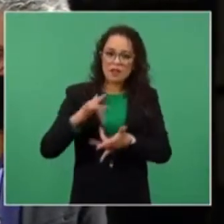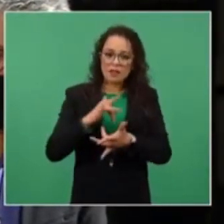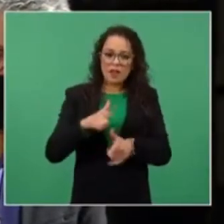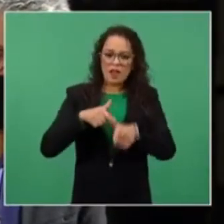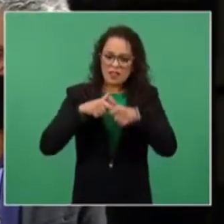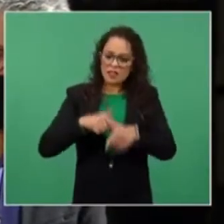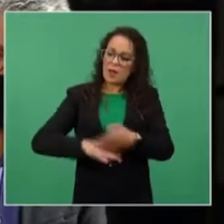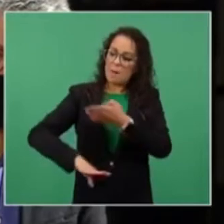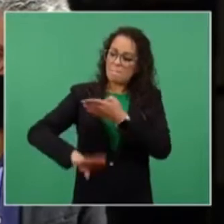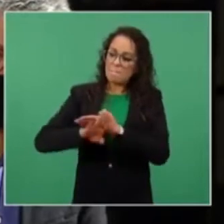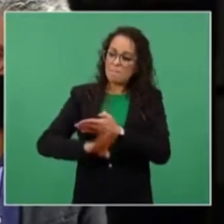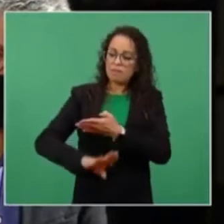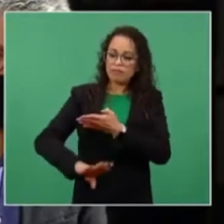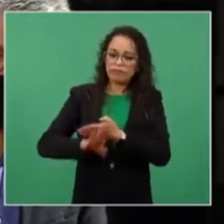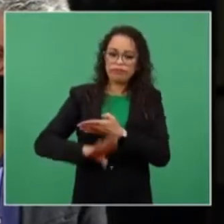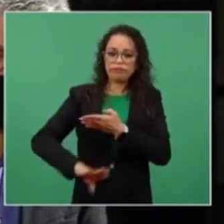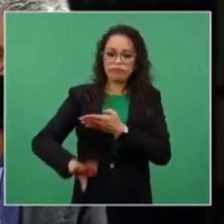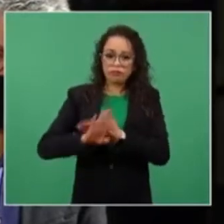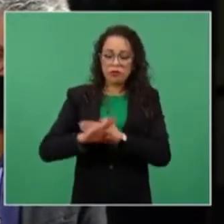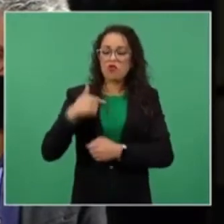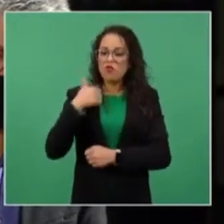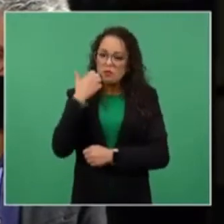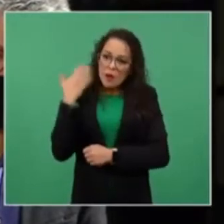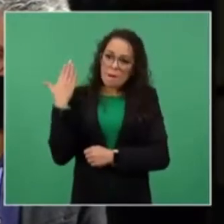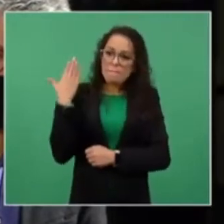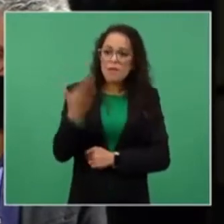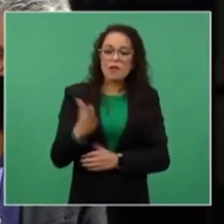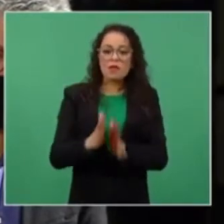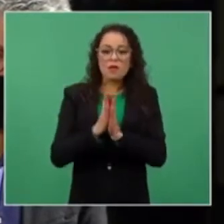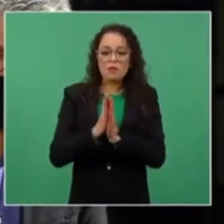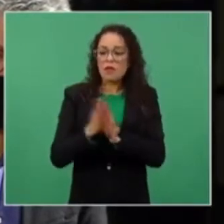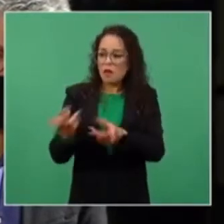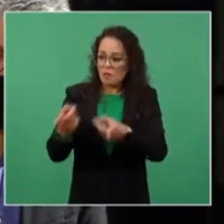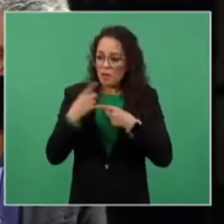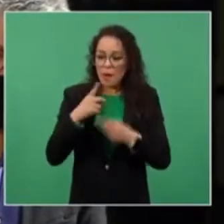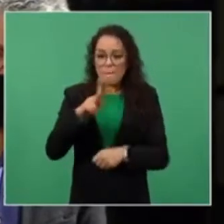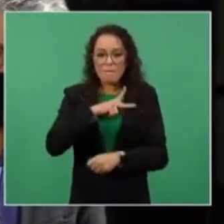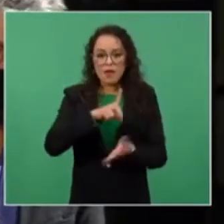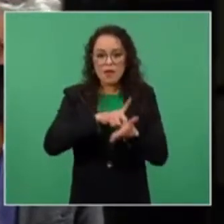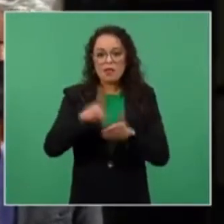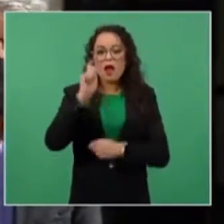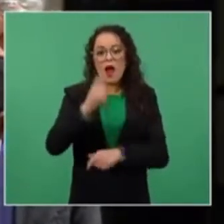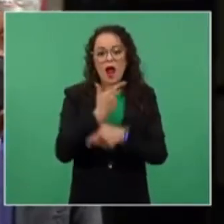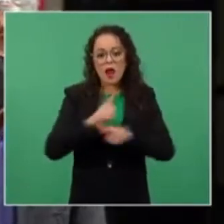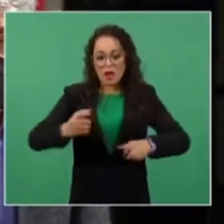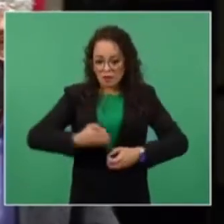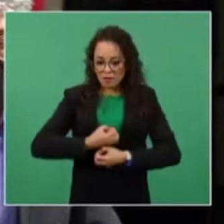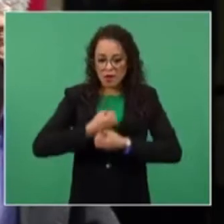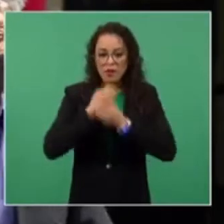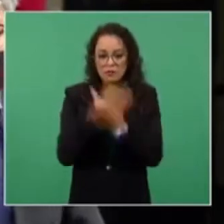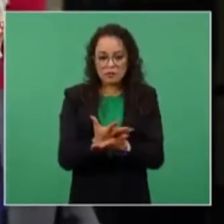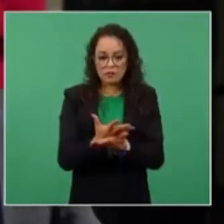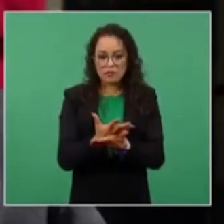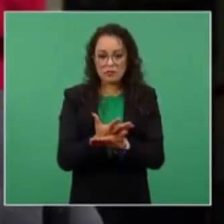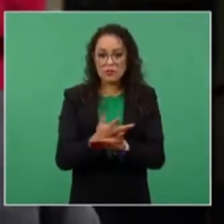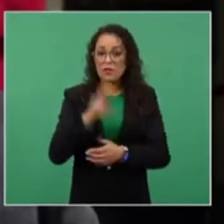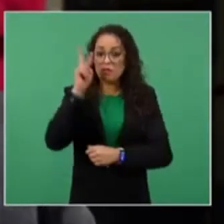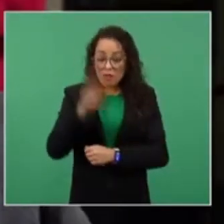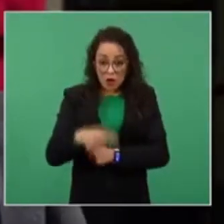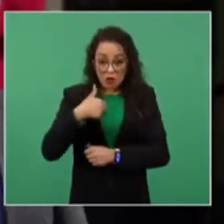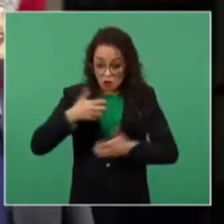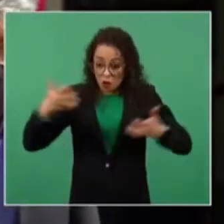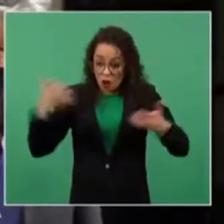regresaran mi derecho a la libre expresión. Y me sostengo, no hice nada